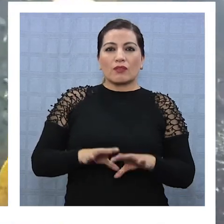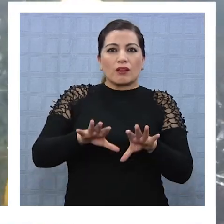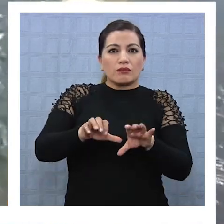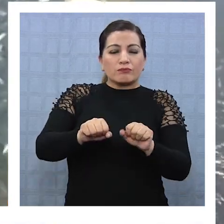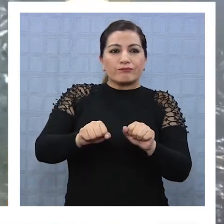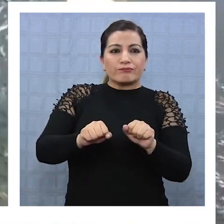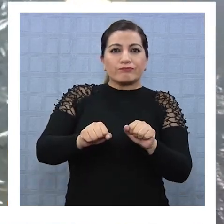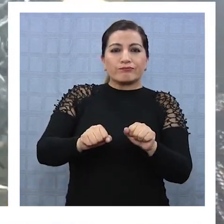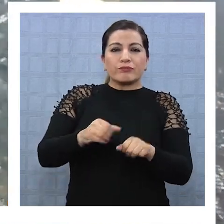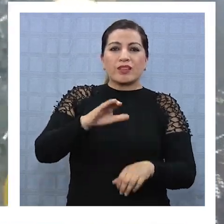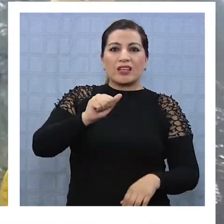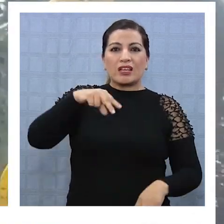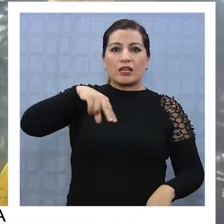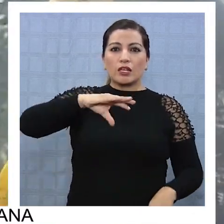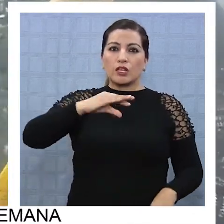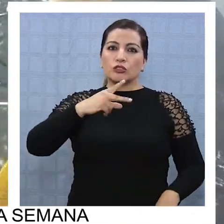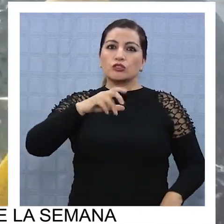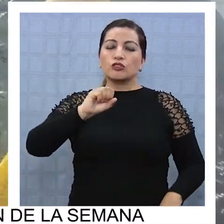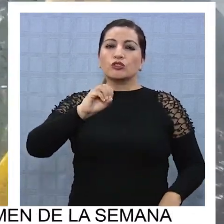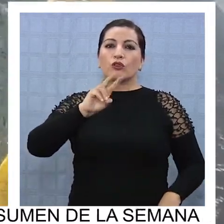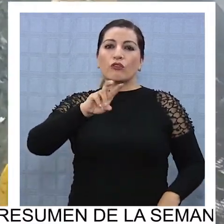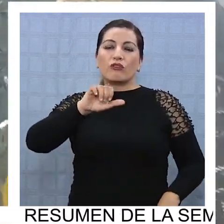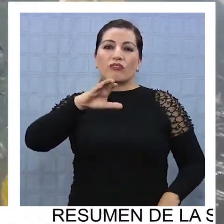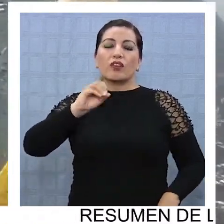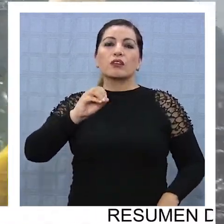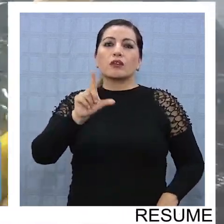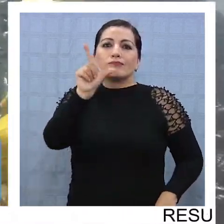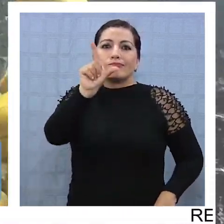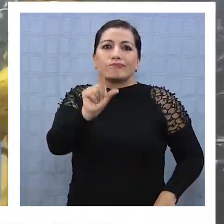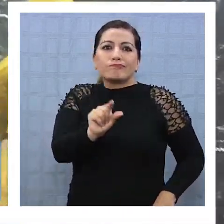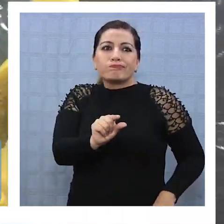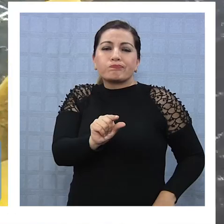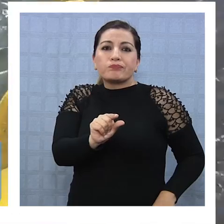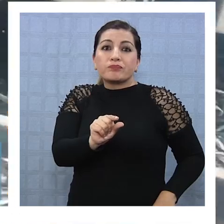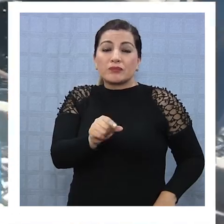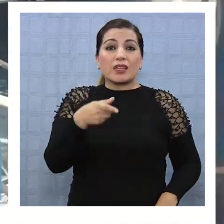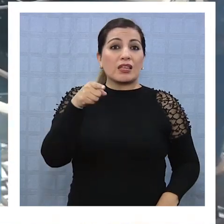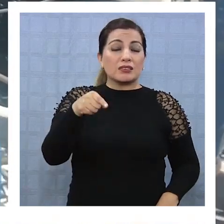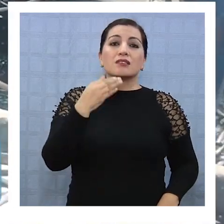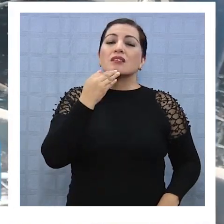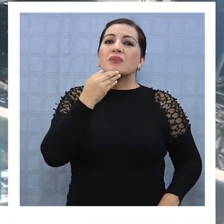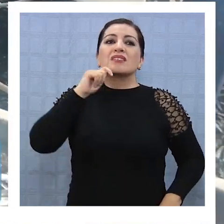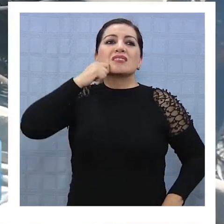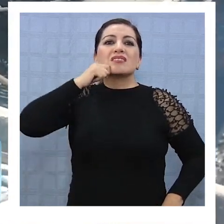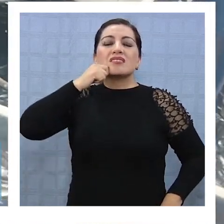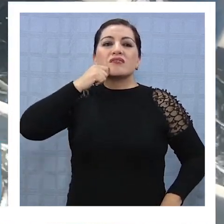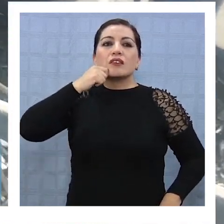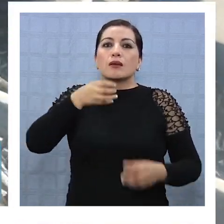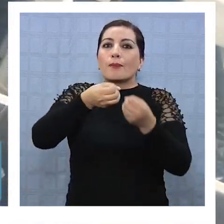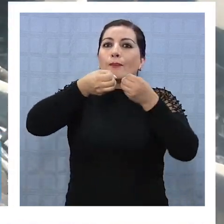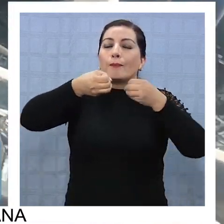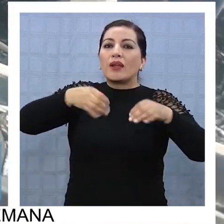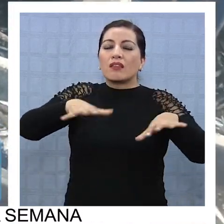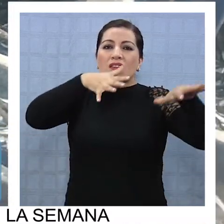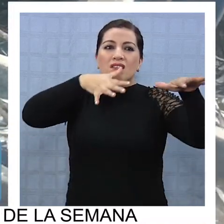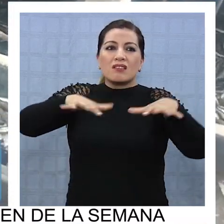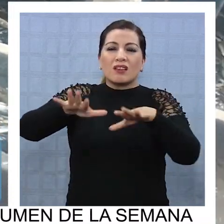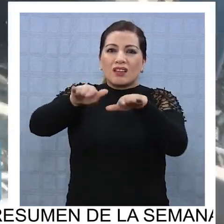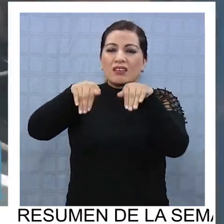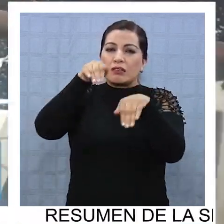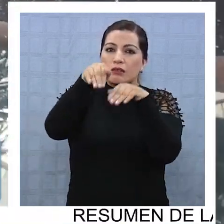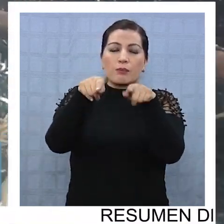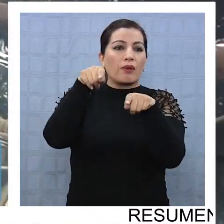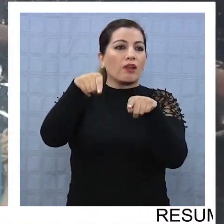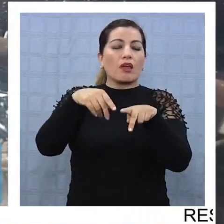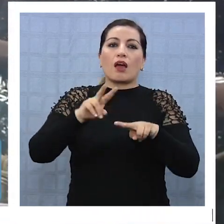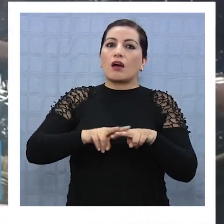La captura indiscriminada de Anchoveta, con tallas inferiores a la establecida y que, además, significa su pérdida en alta mar